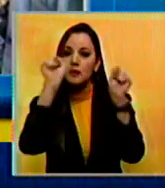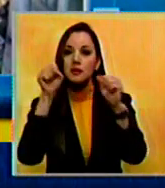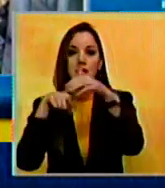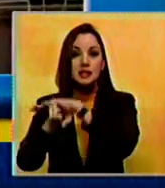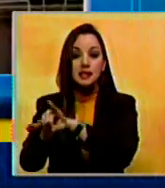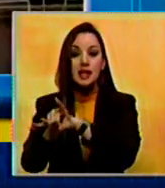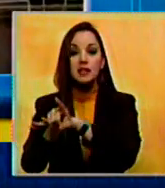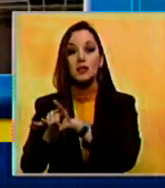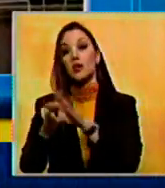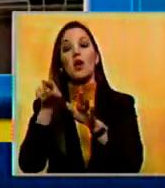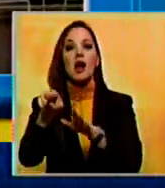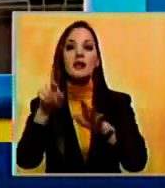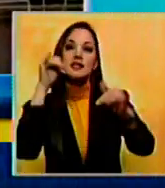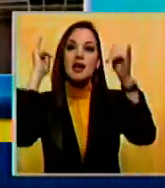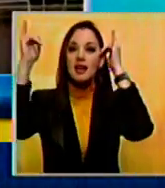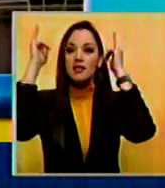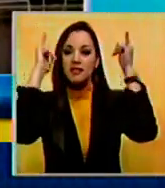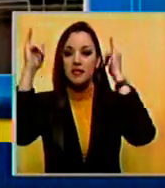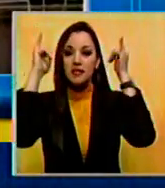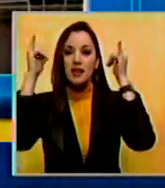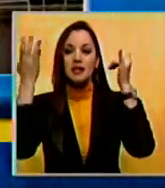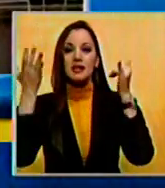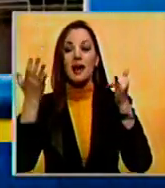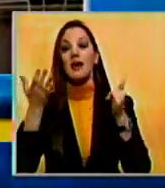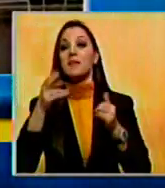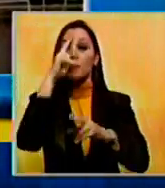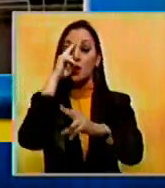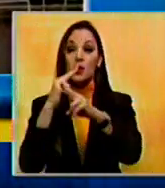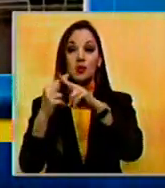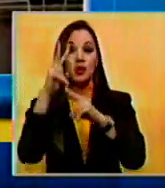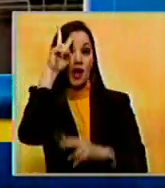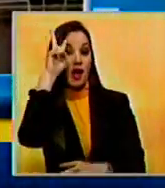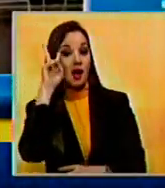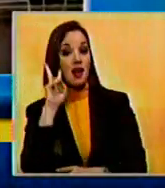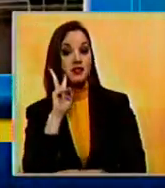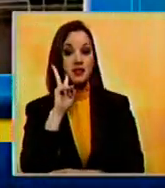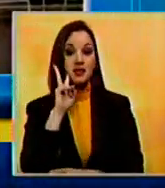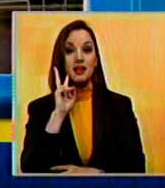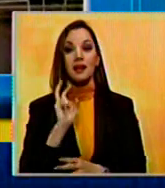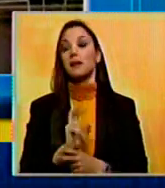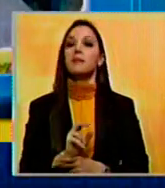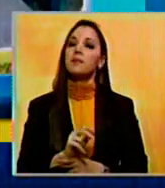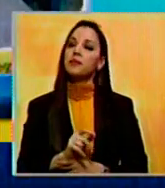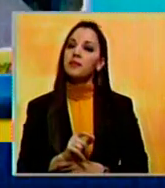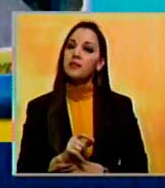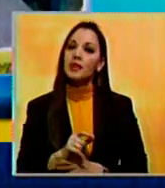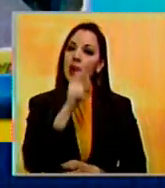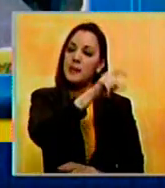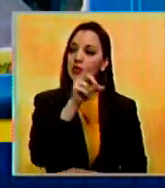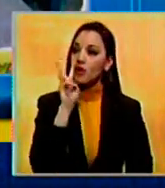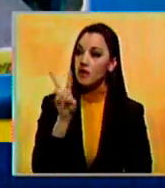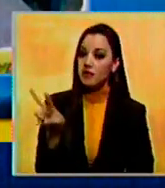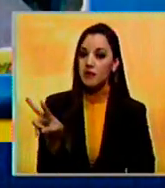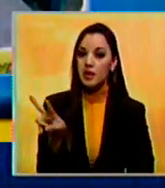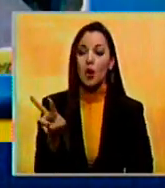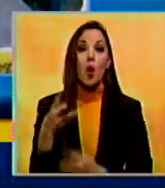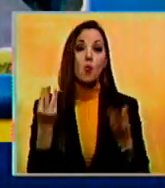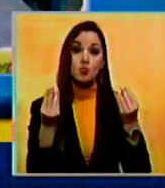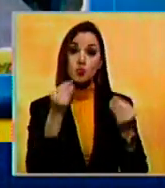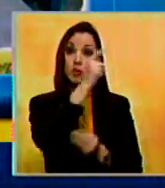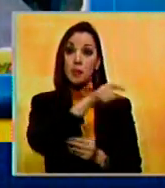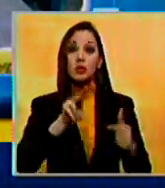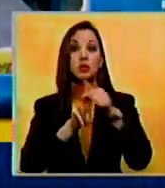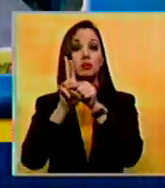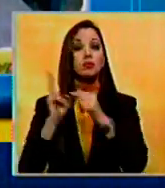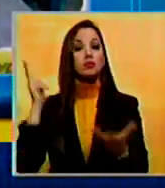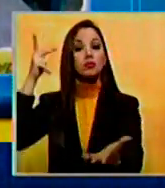de las instalaciones donde se desarrollan las habituales fiestas en honor a la Virgen de la Candelaria. Cuando, según testigos del hecho, varios sujetos armados